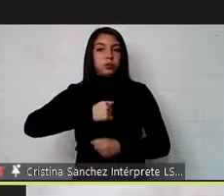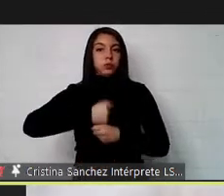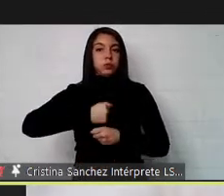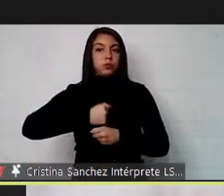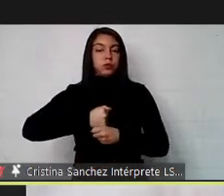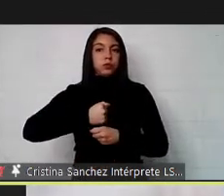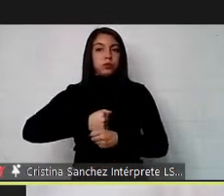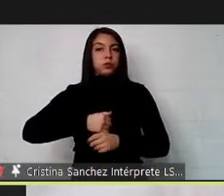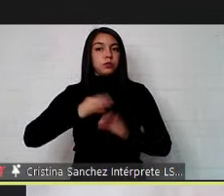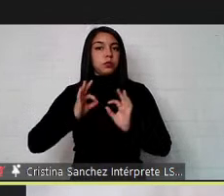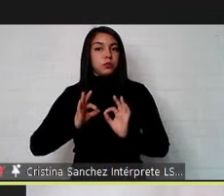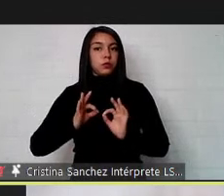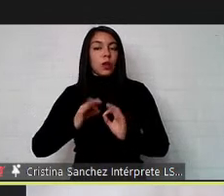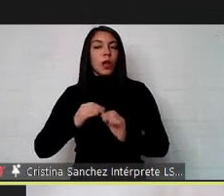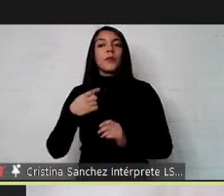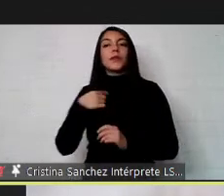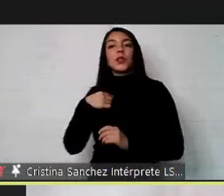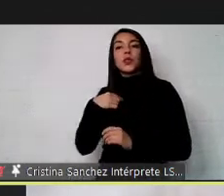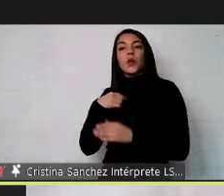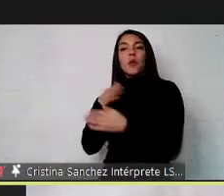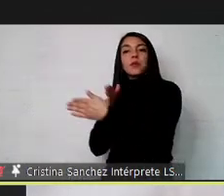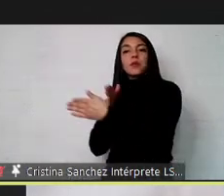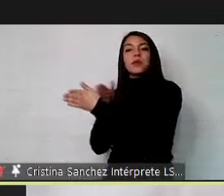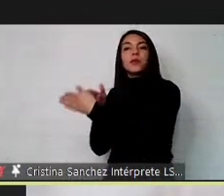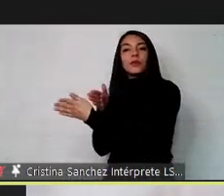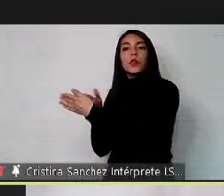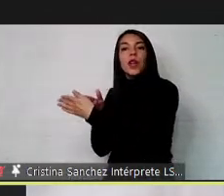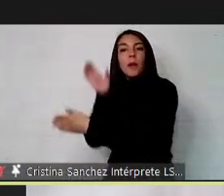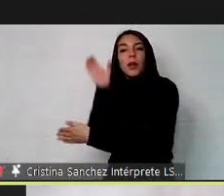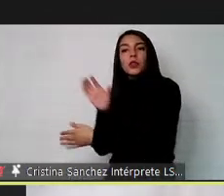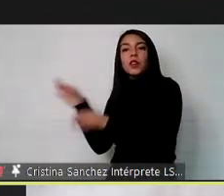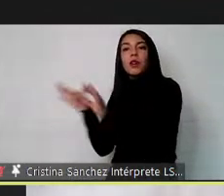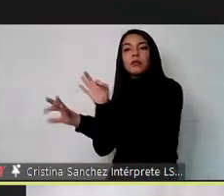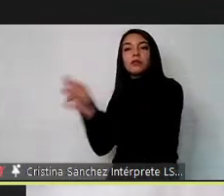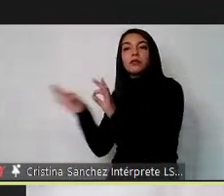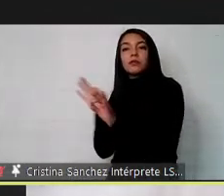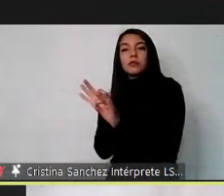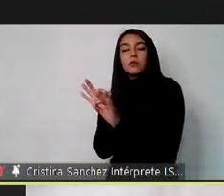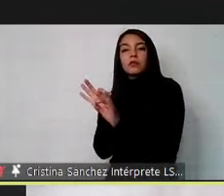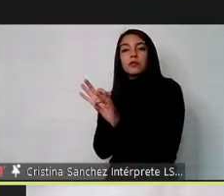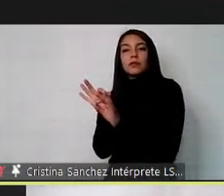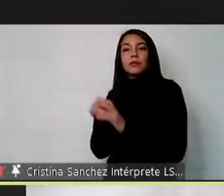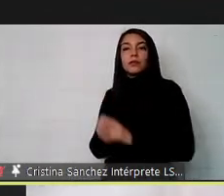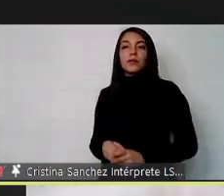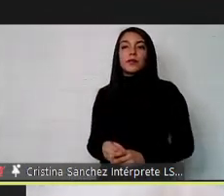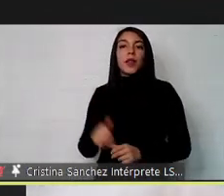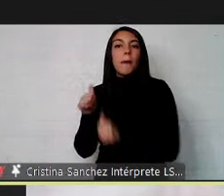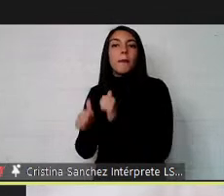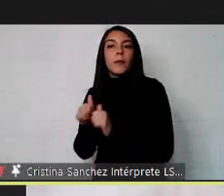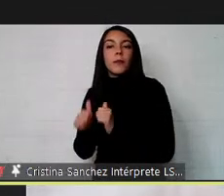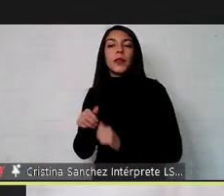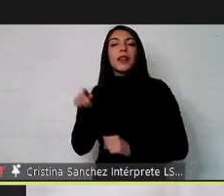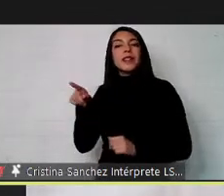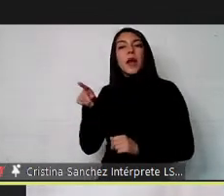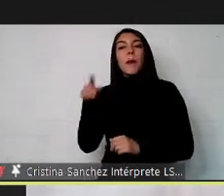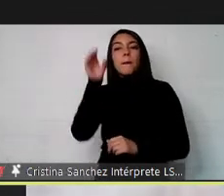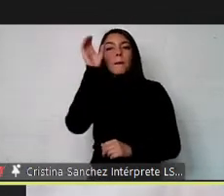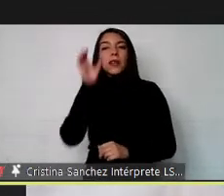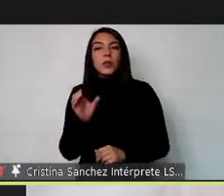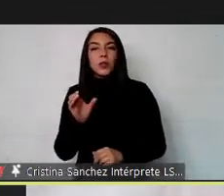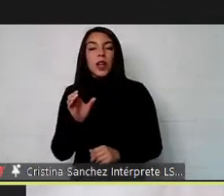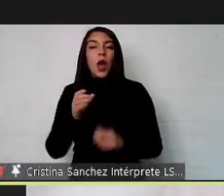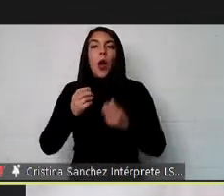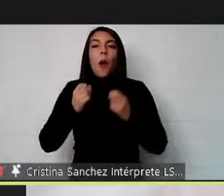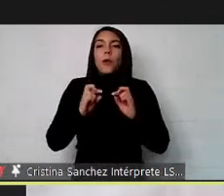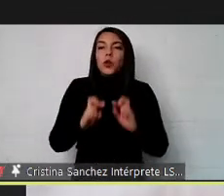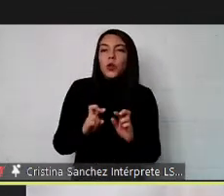limito a esa persona en el proceso de selección y reclutamiento por lo tanto esa persona ni siquiera llega a tener oportunidad de poder